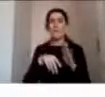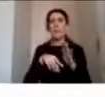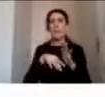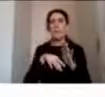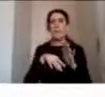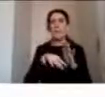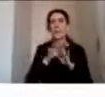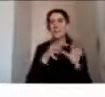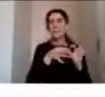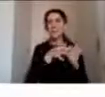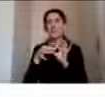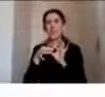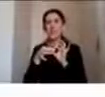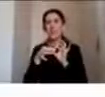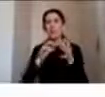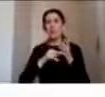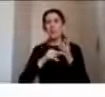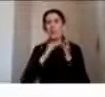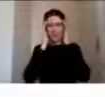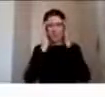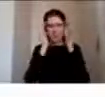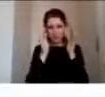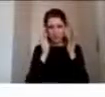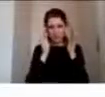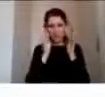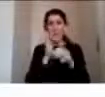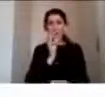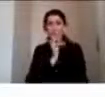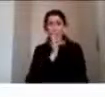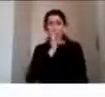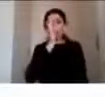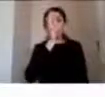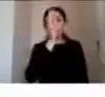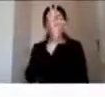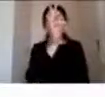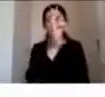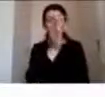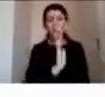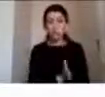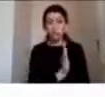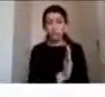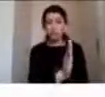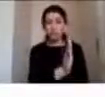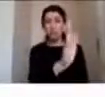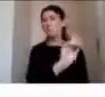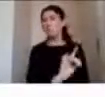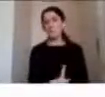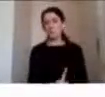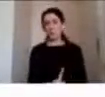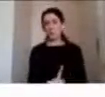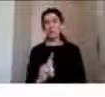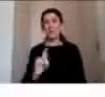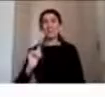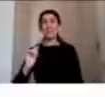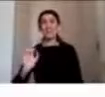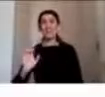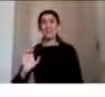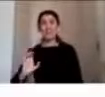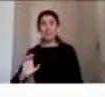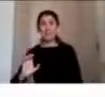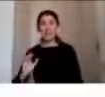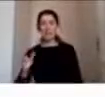y usualmente estos no persistirían a largo plazo en casos de TEC más severos se ha visto que las estructuras